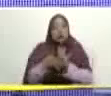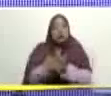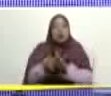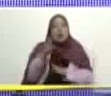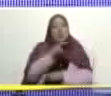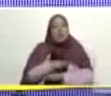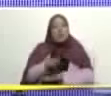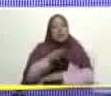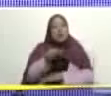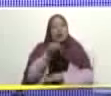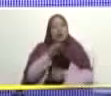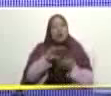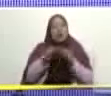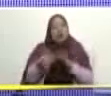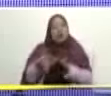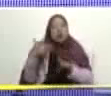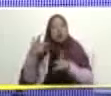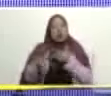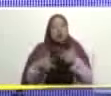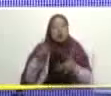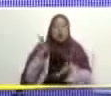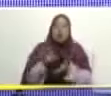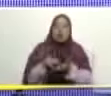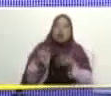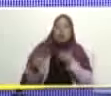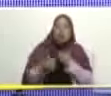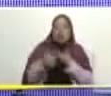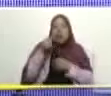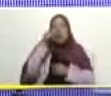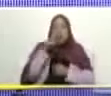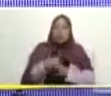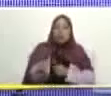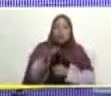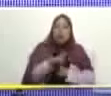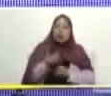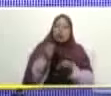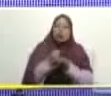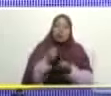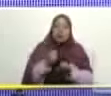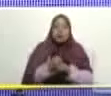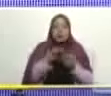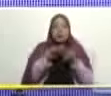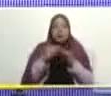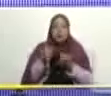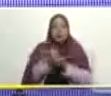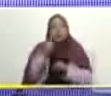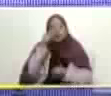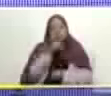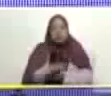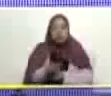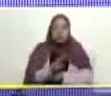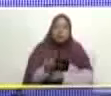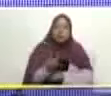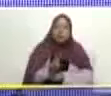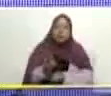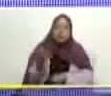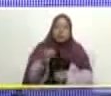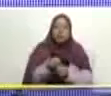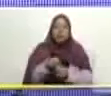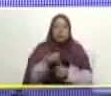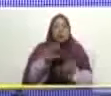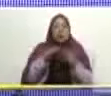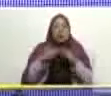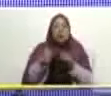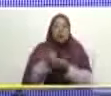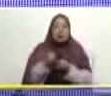minimalismo que usted ha dicho criminales que van contra el pueblo y la base y la columna el poder popular ahí están las